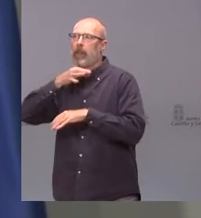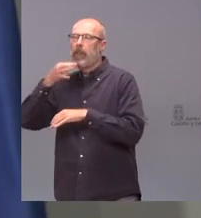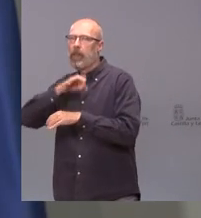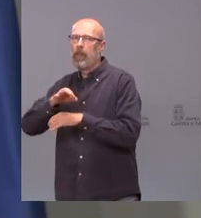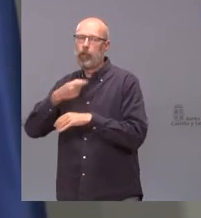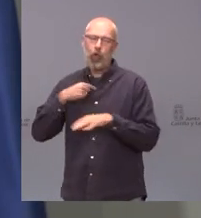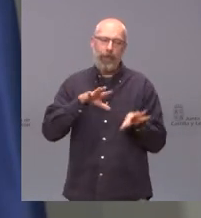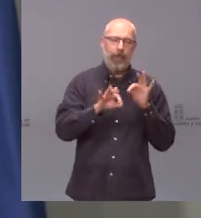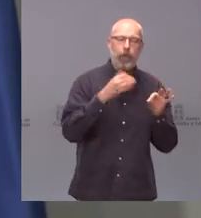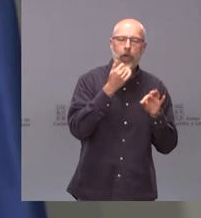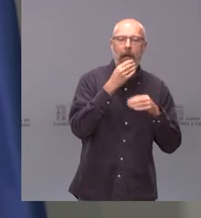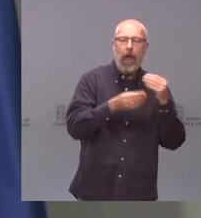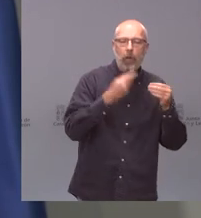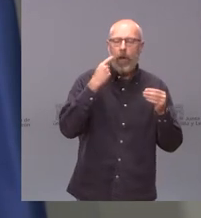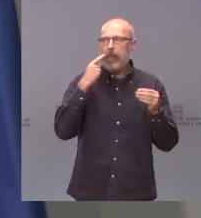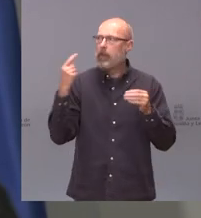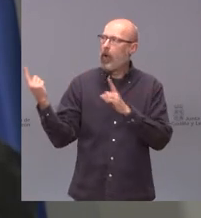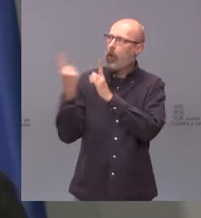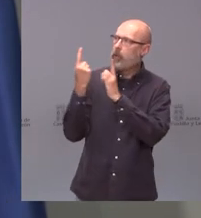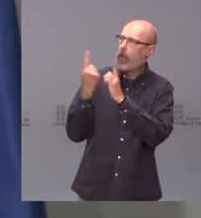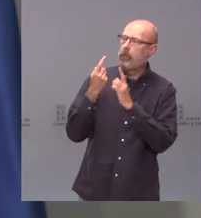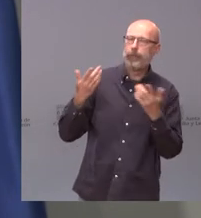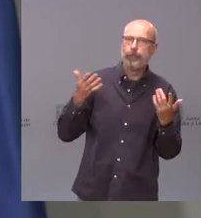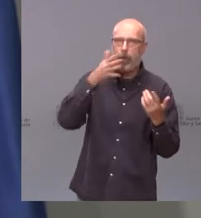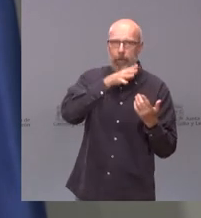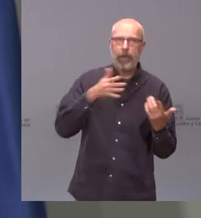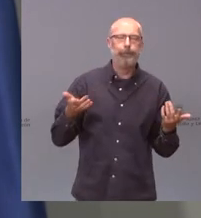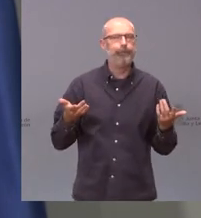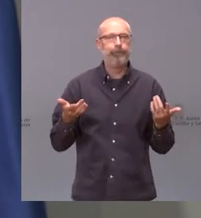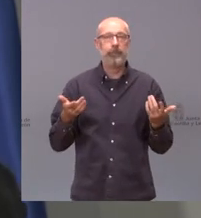te lleva a los tribunales y así llevamos un año y medio